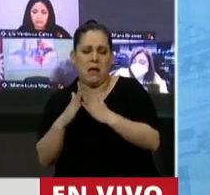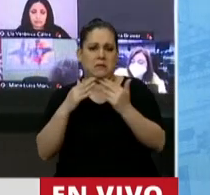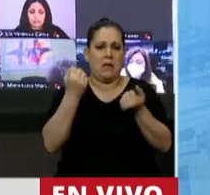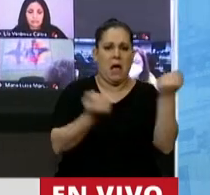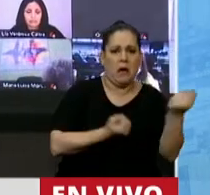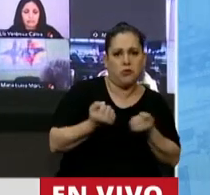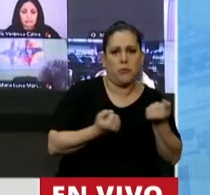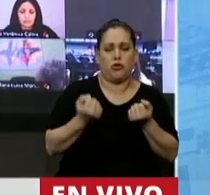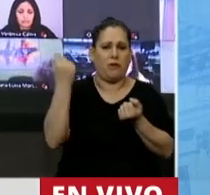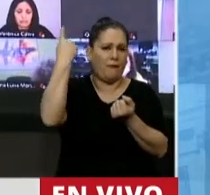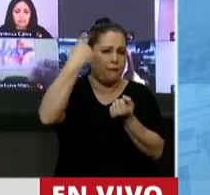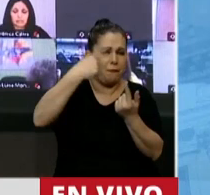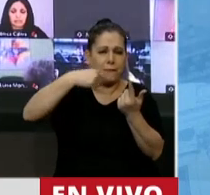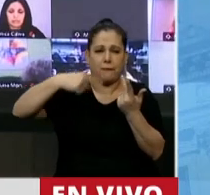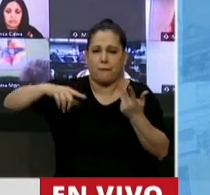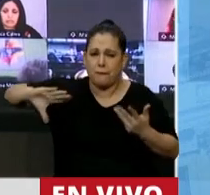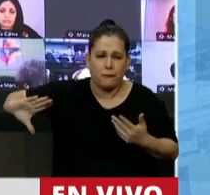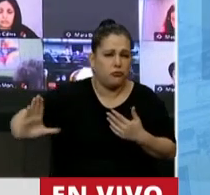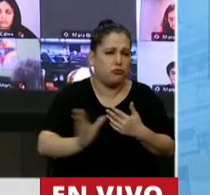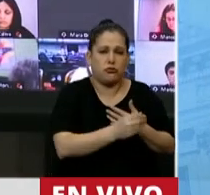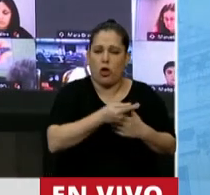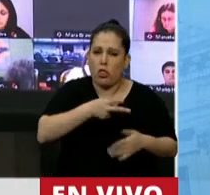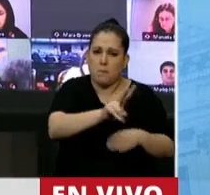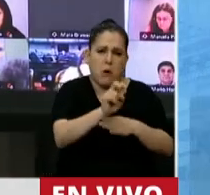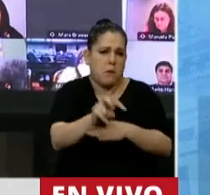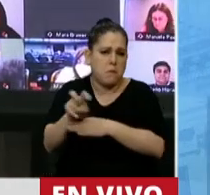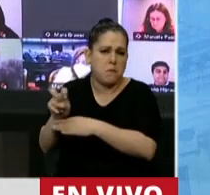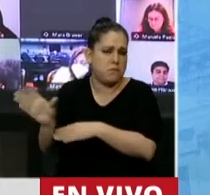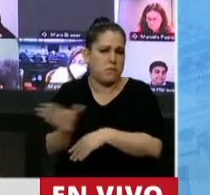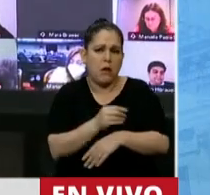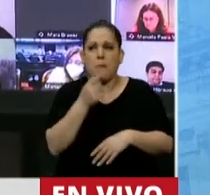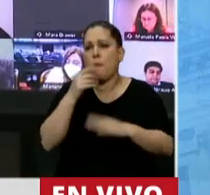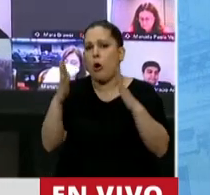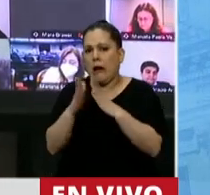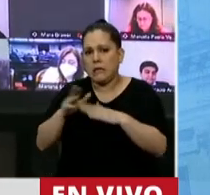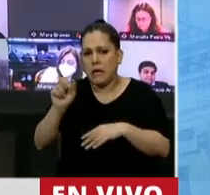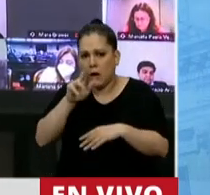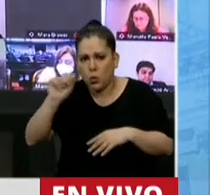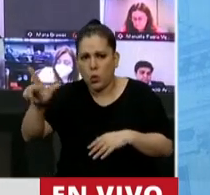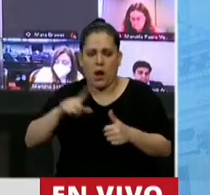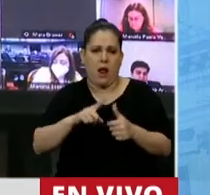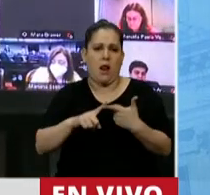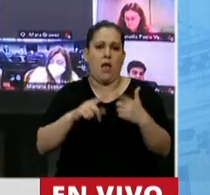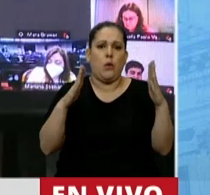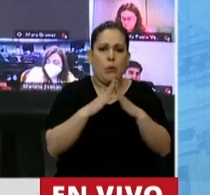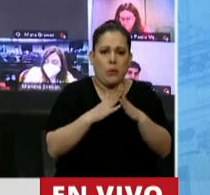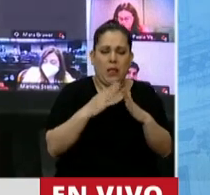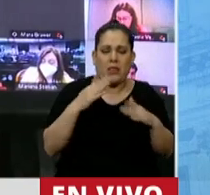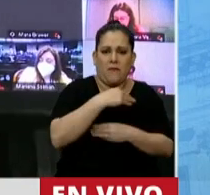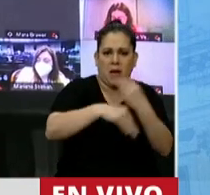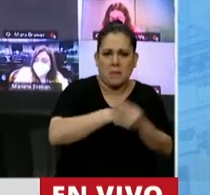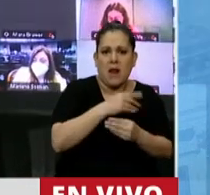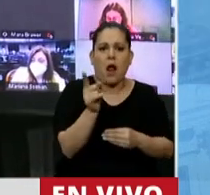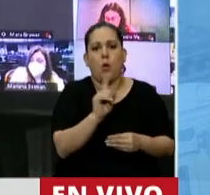automotores afectados a la producción, graba propiedades rurales, graba la vivienda familiar, no la